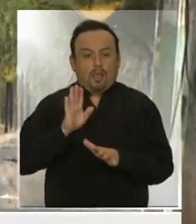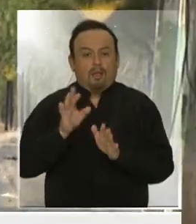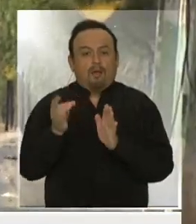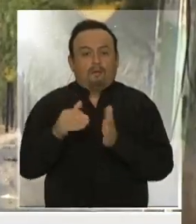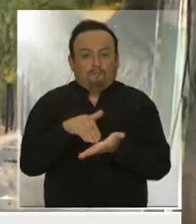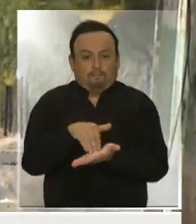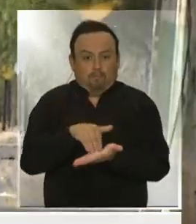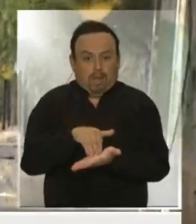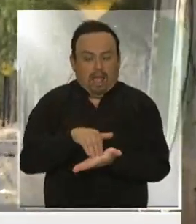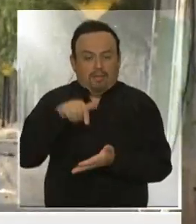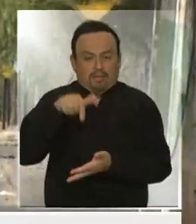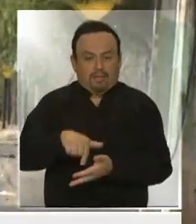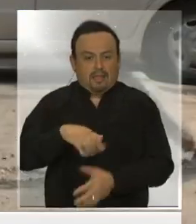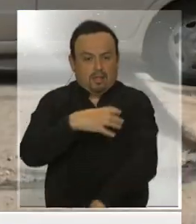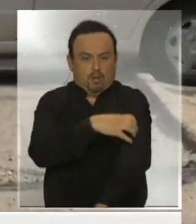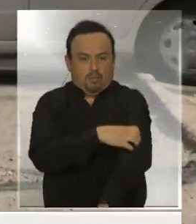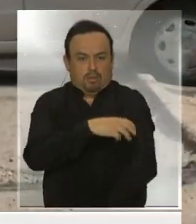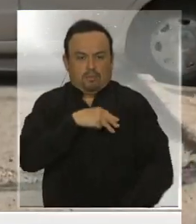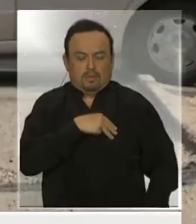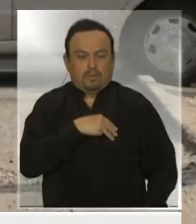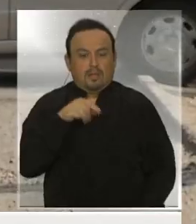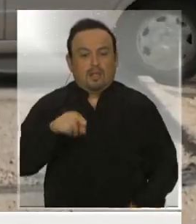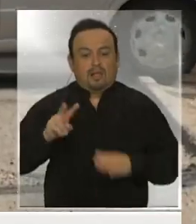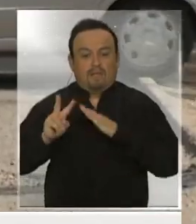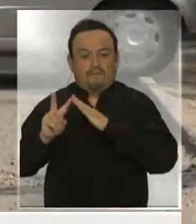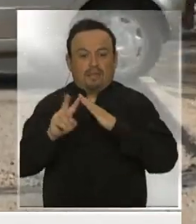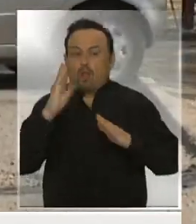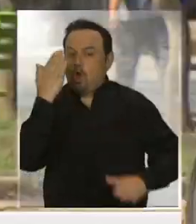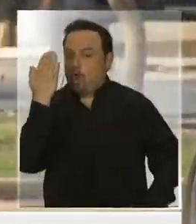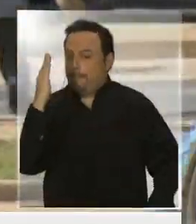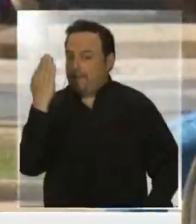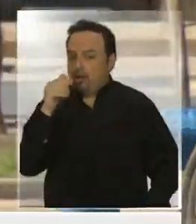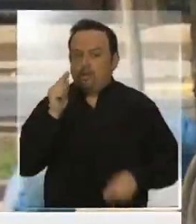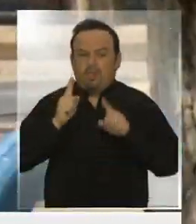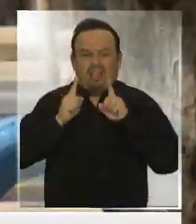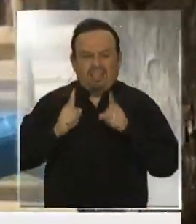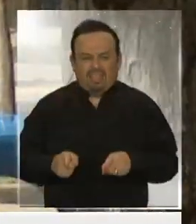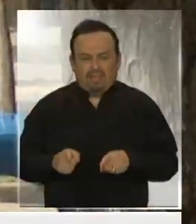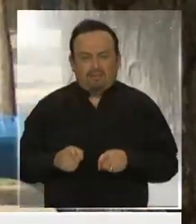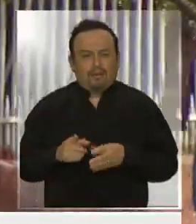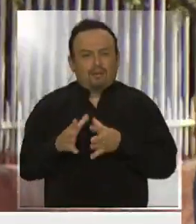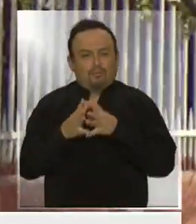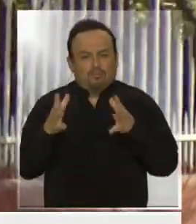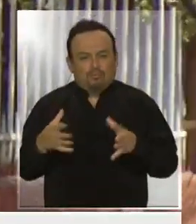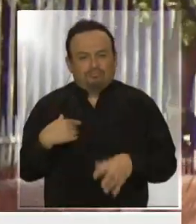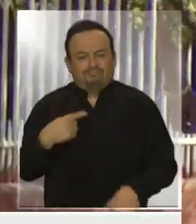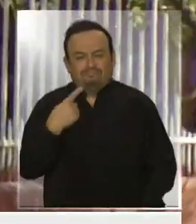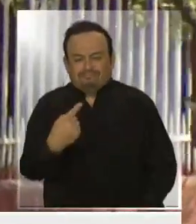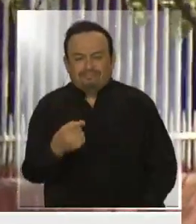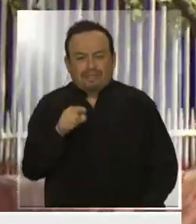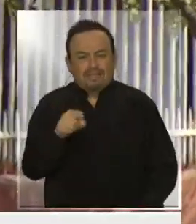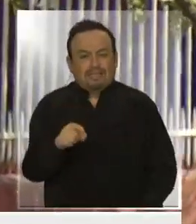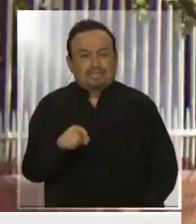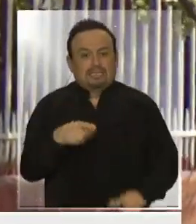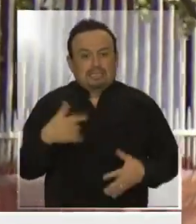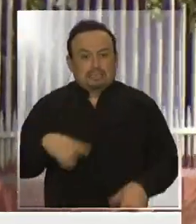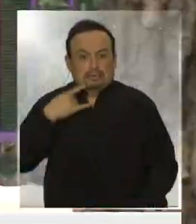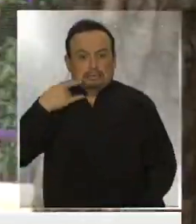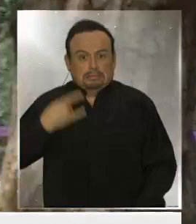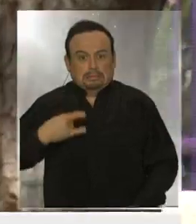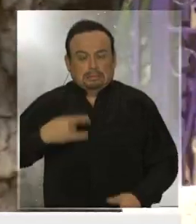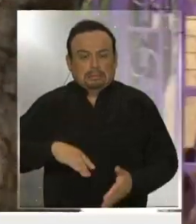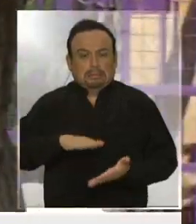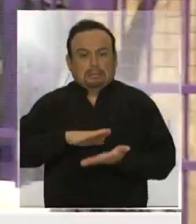vulnerables de la región metropolitana y los vecinos de Lo Espejo deben lidiar con esa estigmatización. Sin embargo, durante la emergencia sanitaria,